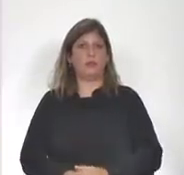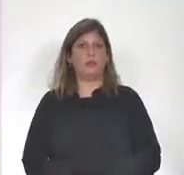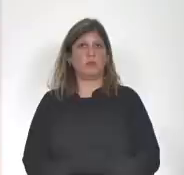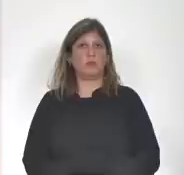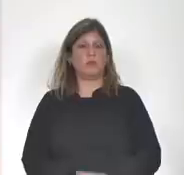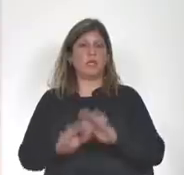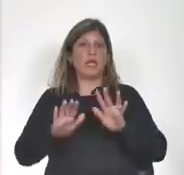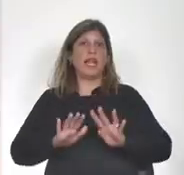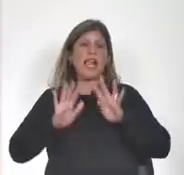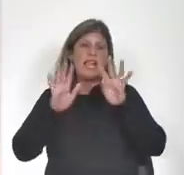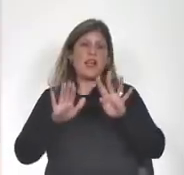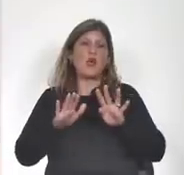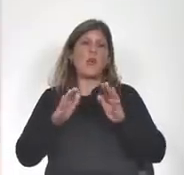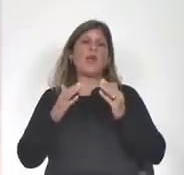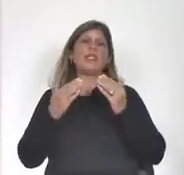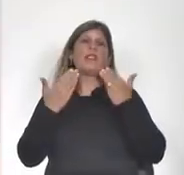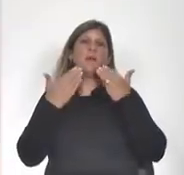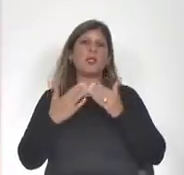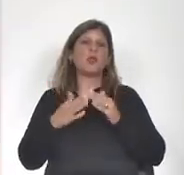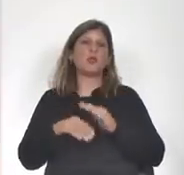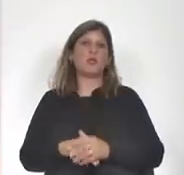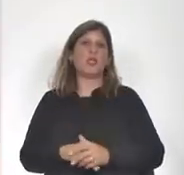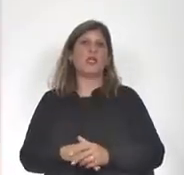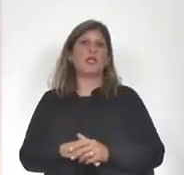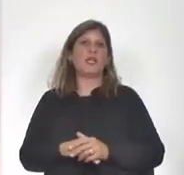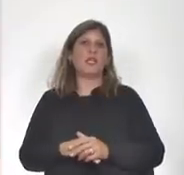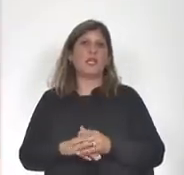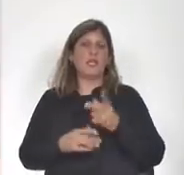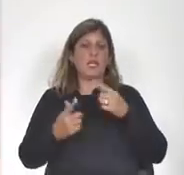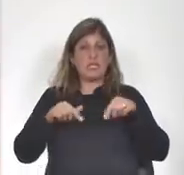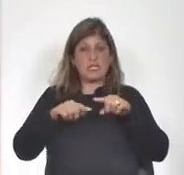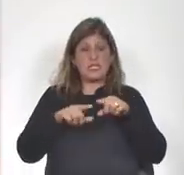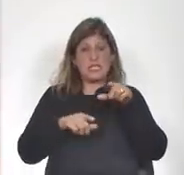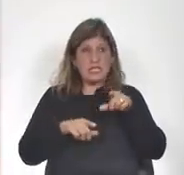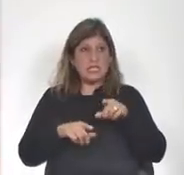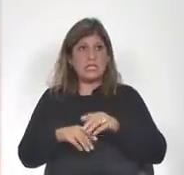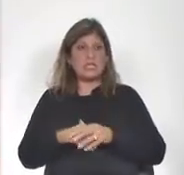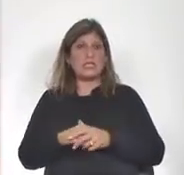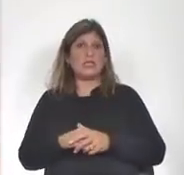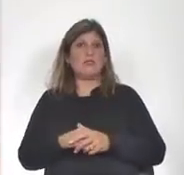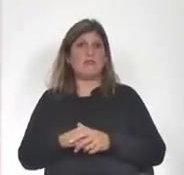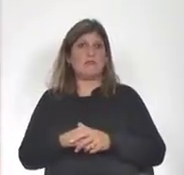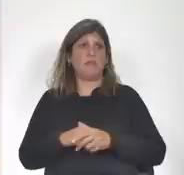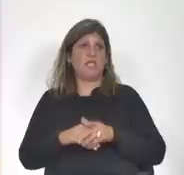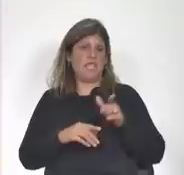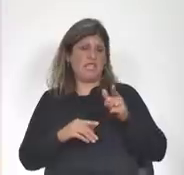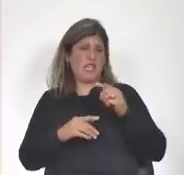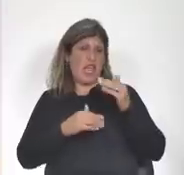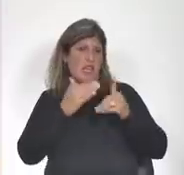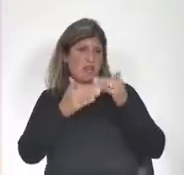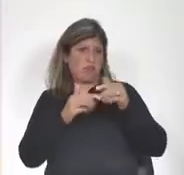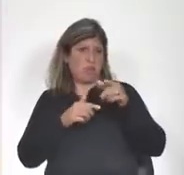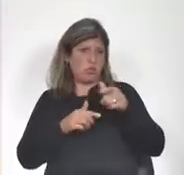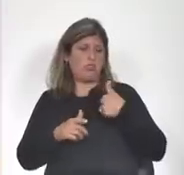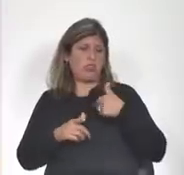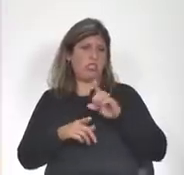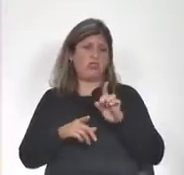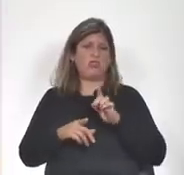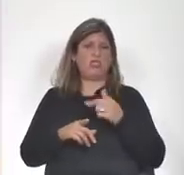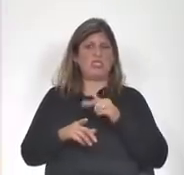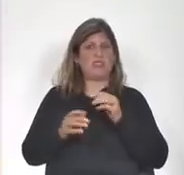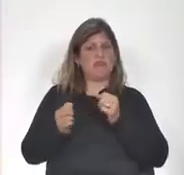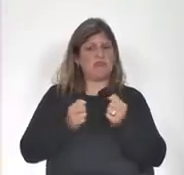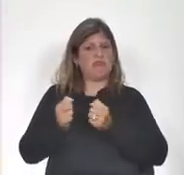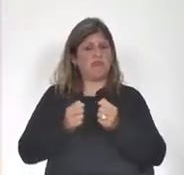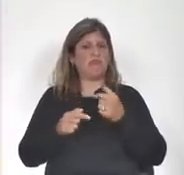la novena pregunta señora presidenta es si no le parece a la señora ministra un proceder reñido con la ética pública